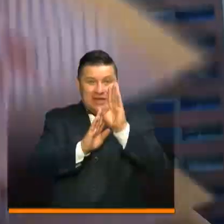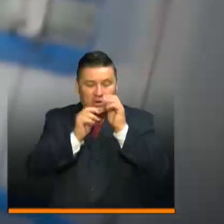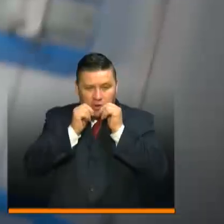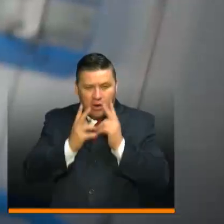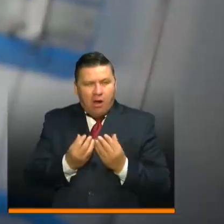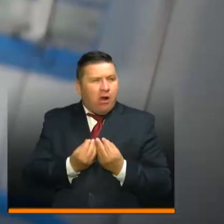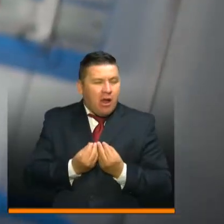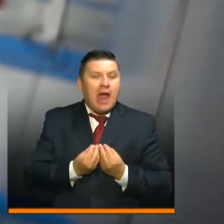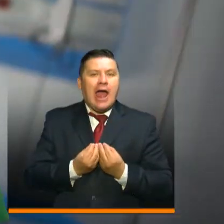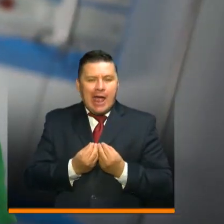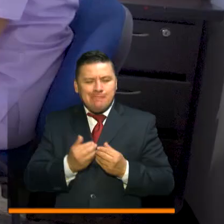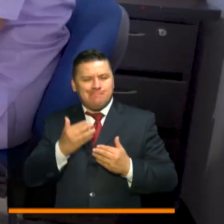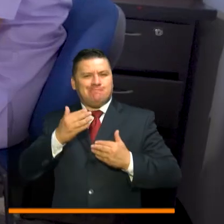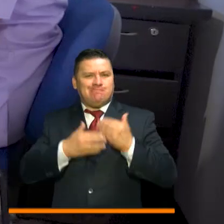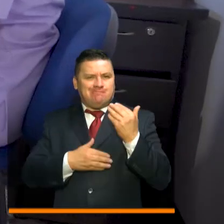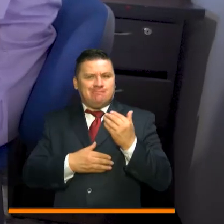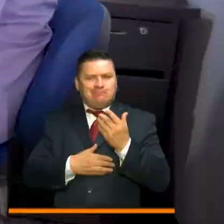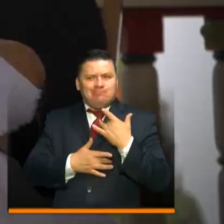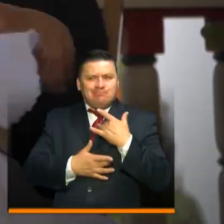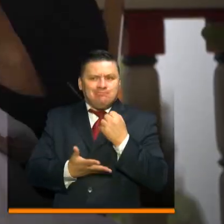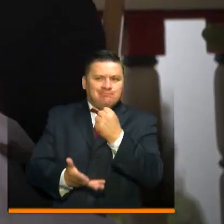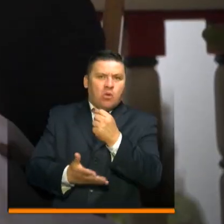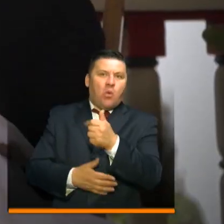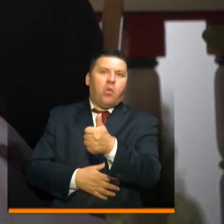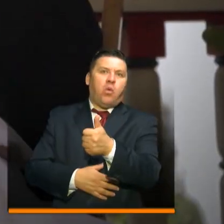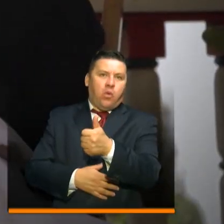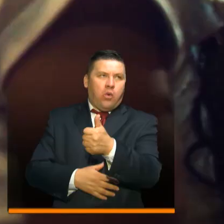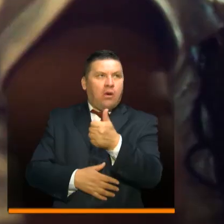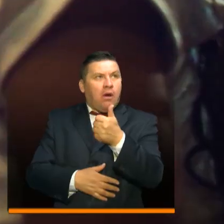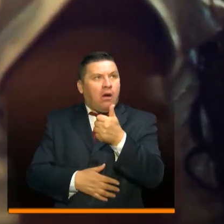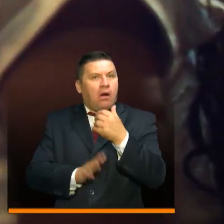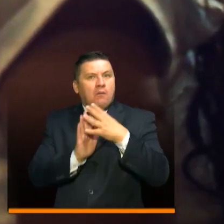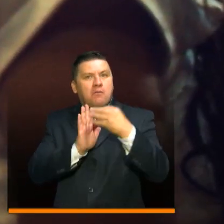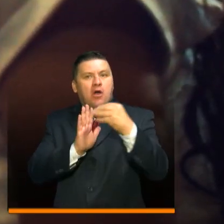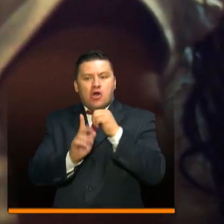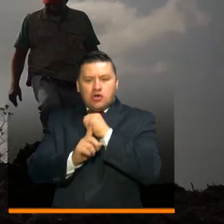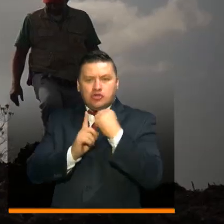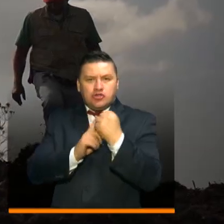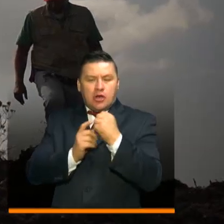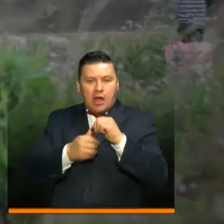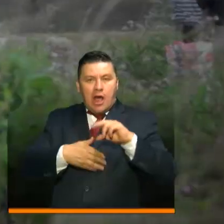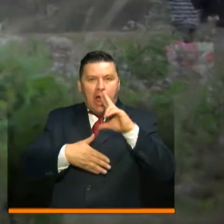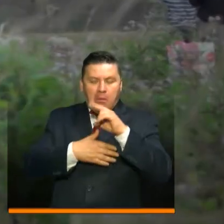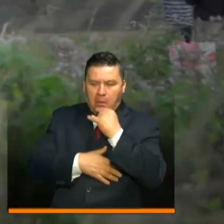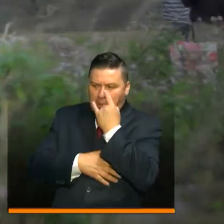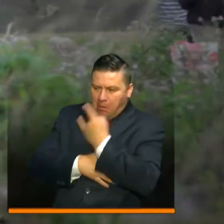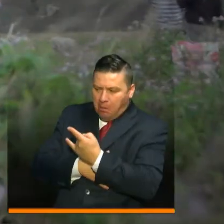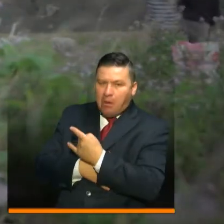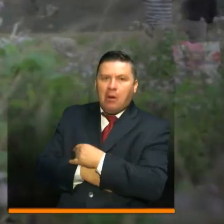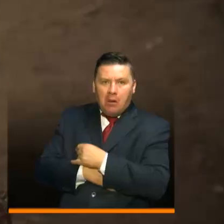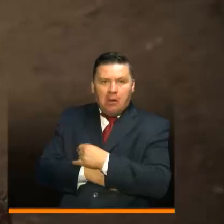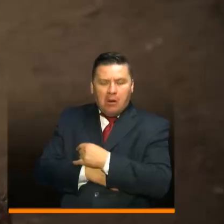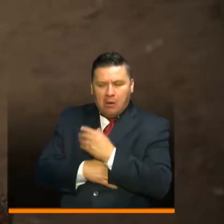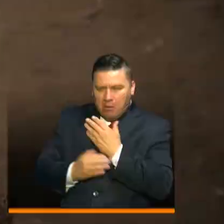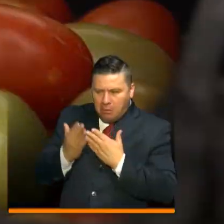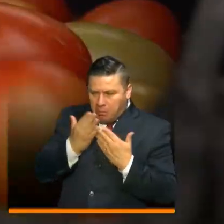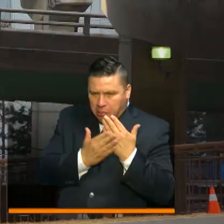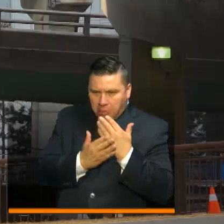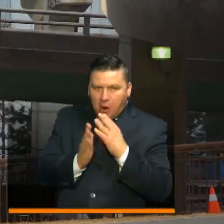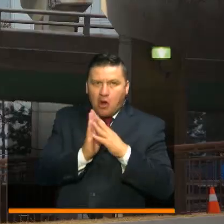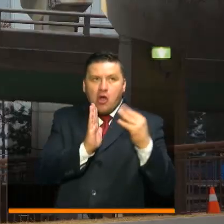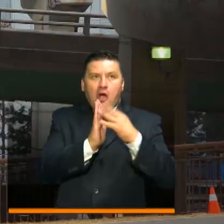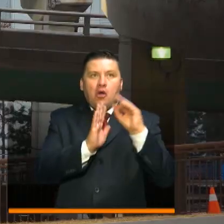aseguran que la iniciativa Ingreso Solidario será un referente en la política social de Latinoamérica y va a ser objeto de estudio para